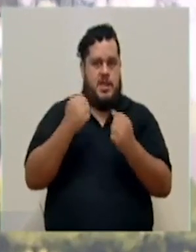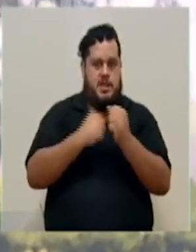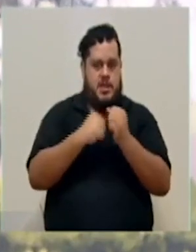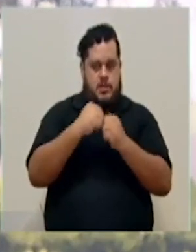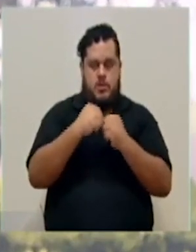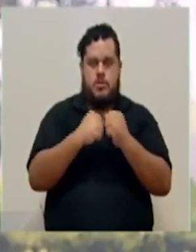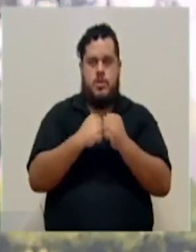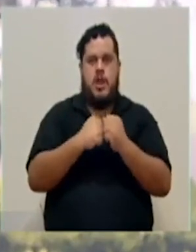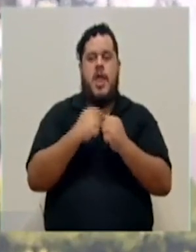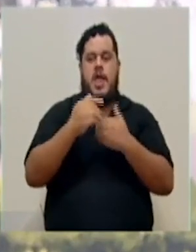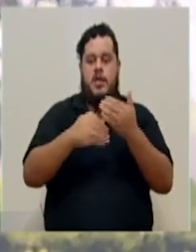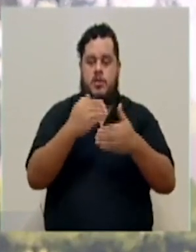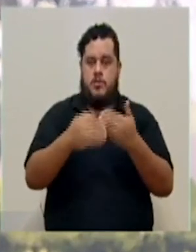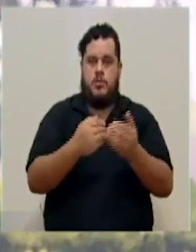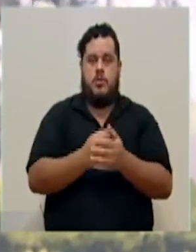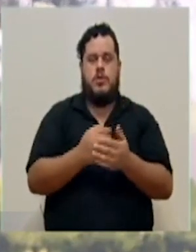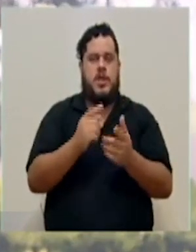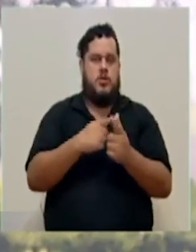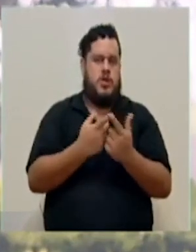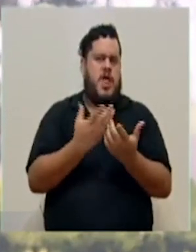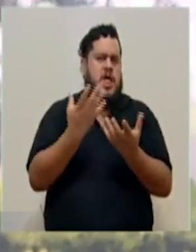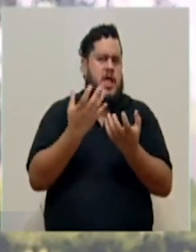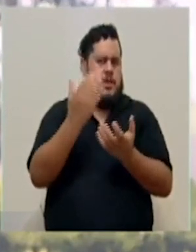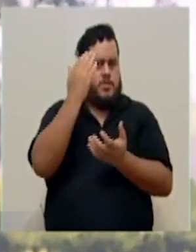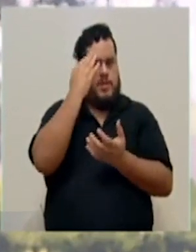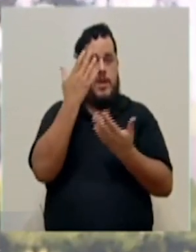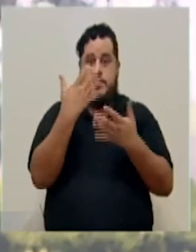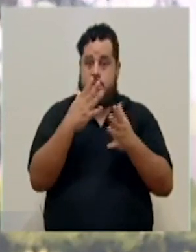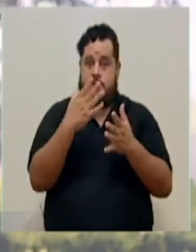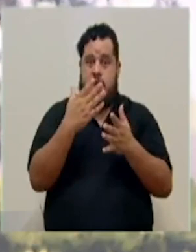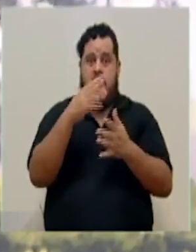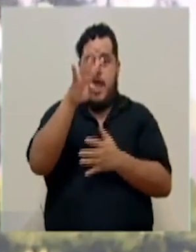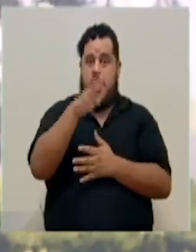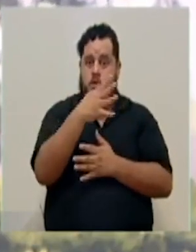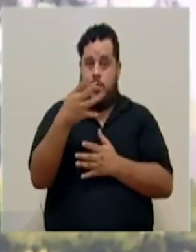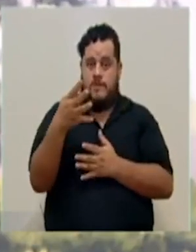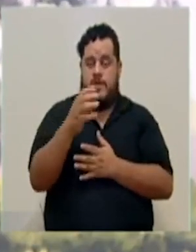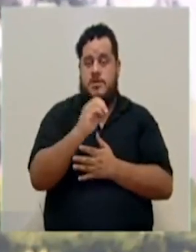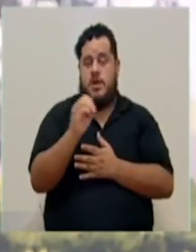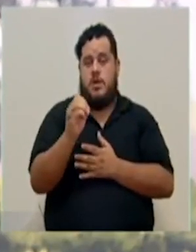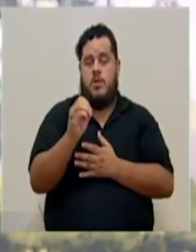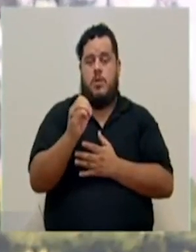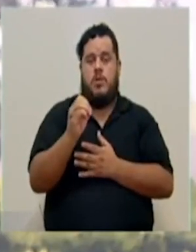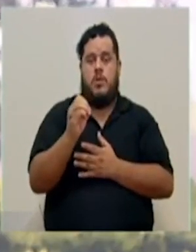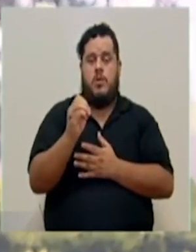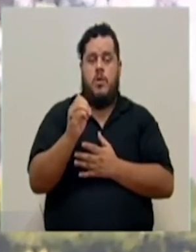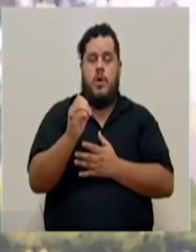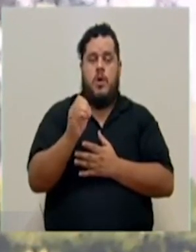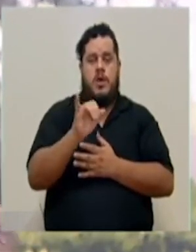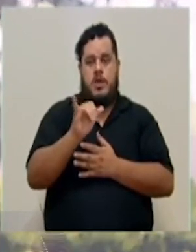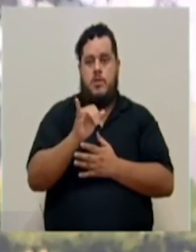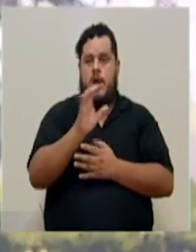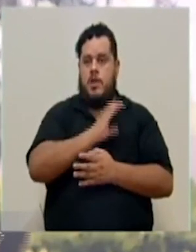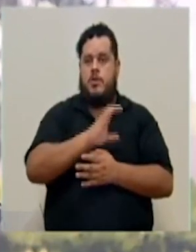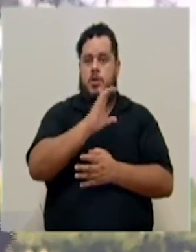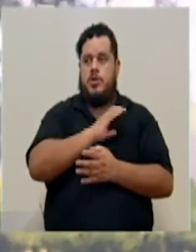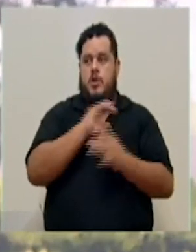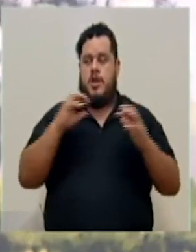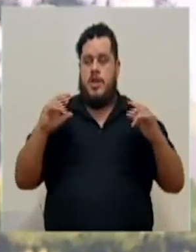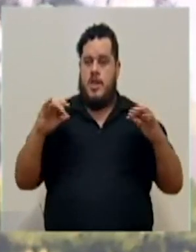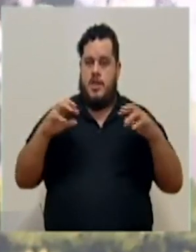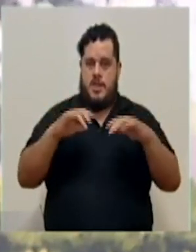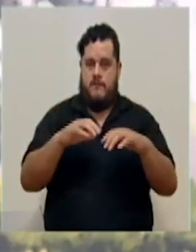protocolos. Entonces, queríamos saber si ya hay una fecha o también condiciones de aforo,